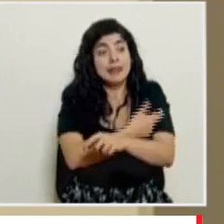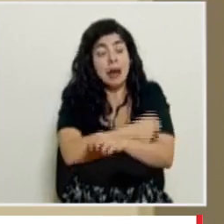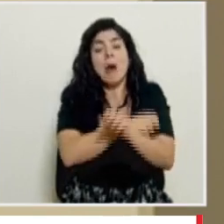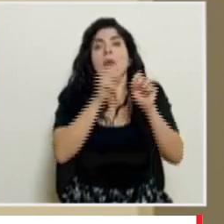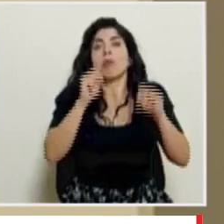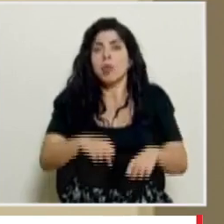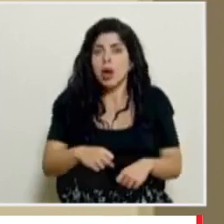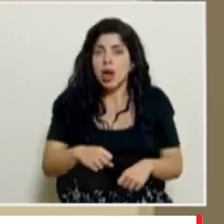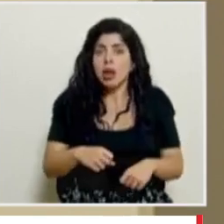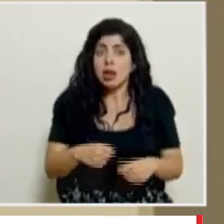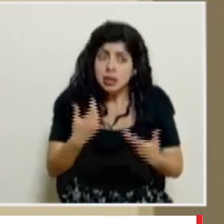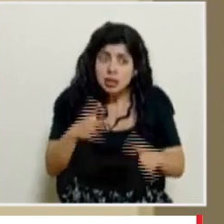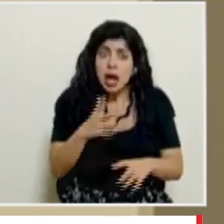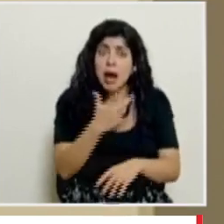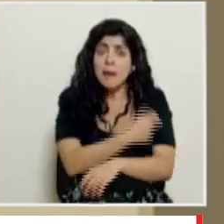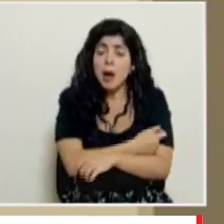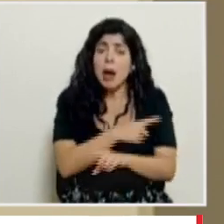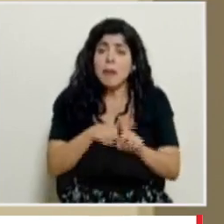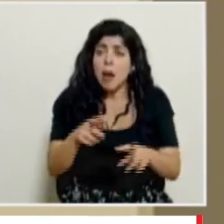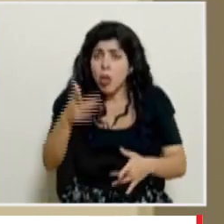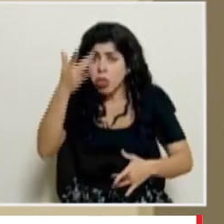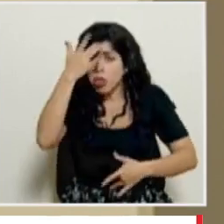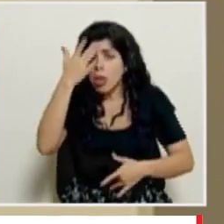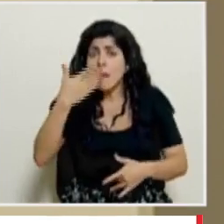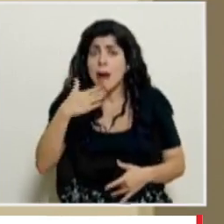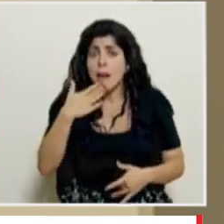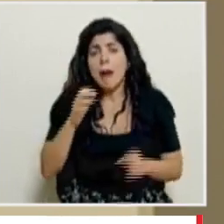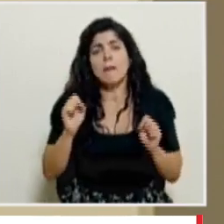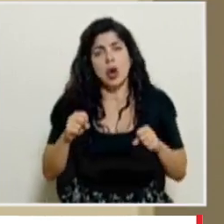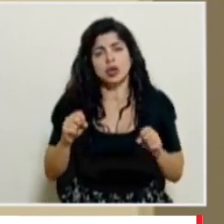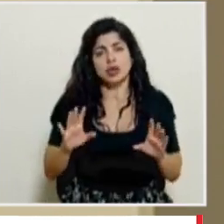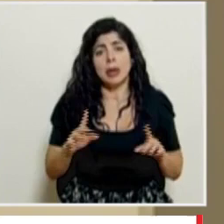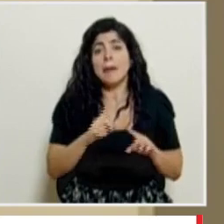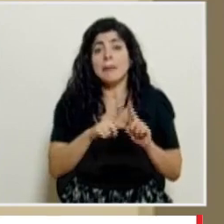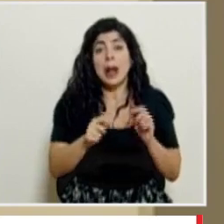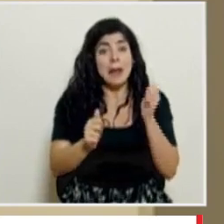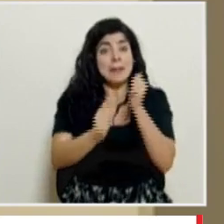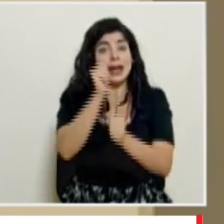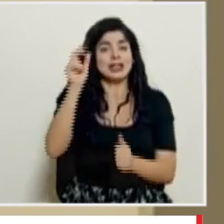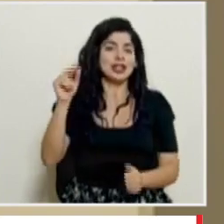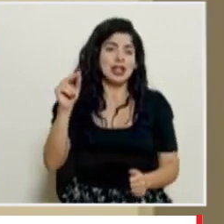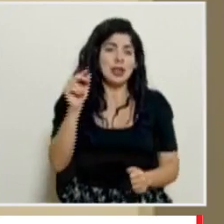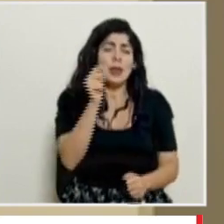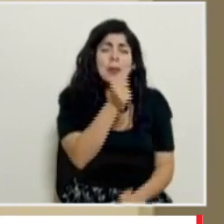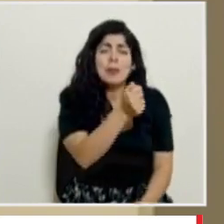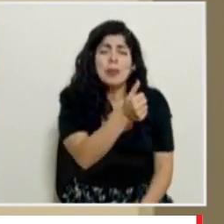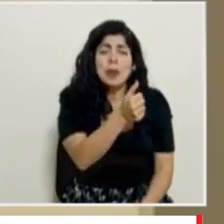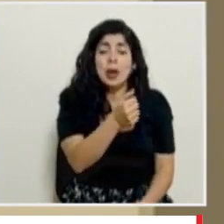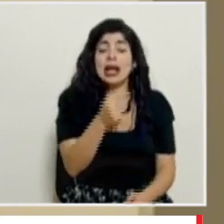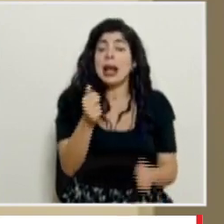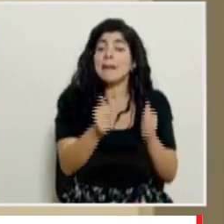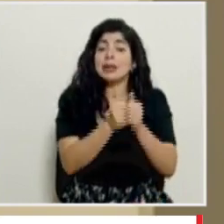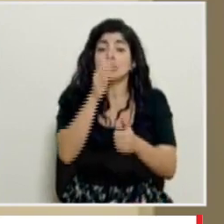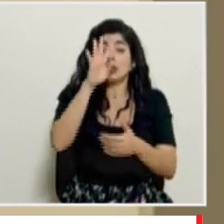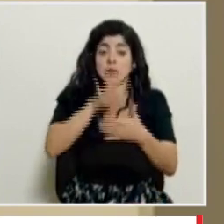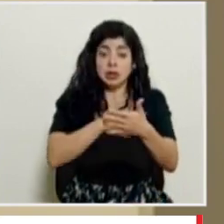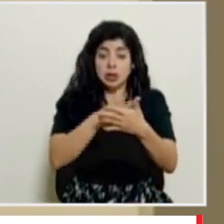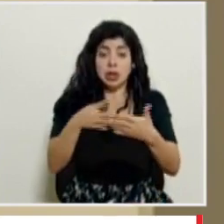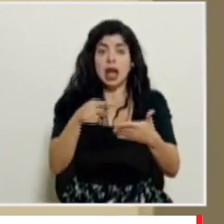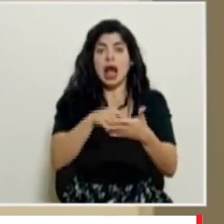gravemente aún que se hayan aplicado las dos vacunas pero eso no va a ser la regla o la regla es que el esquema completo